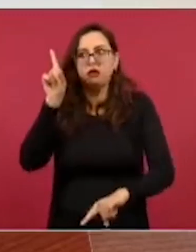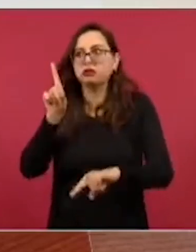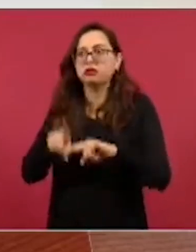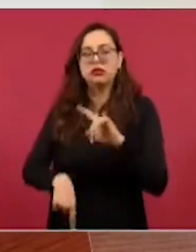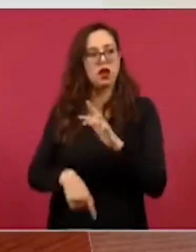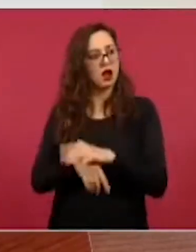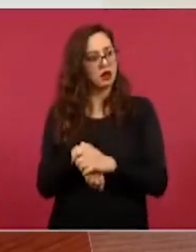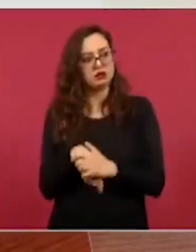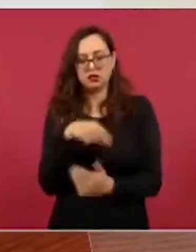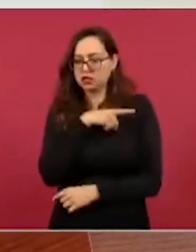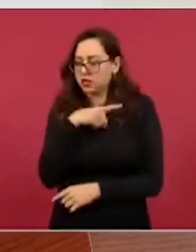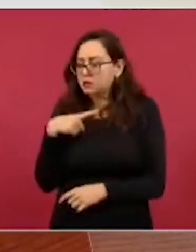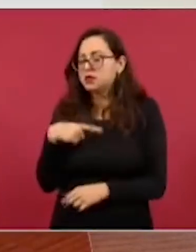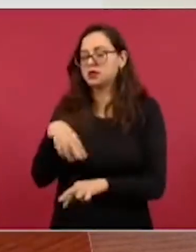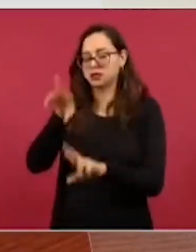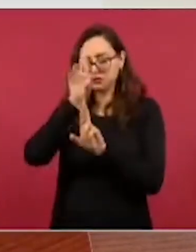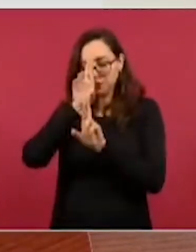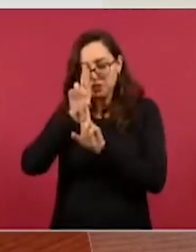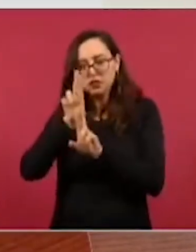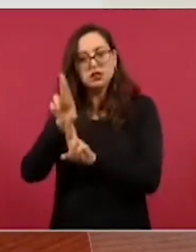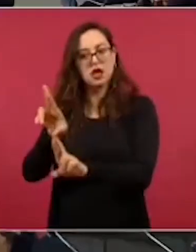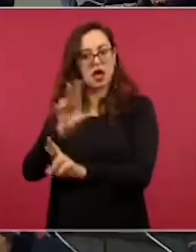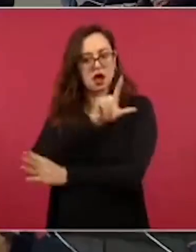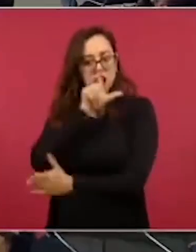Perú luego de abandonar el Palacio de Gobierno.